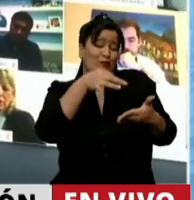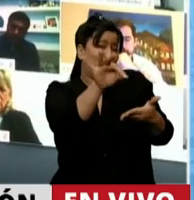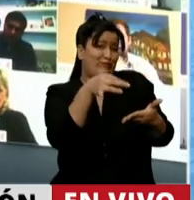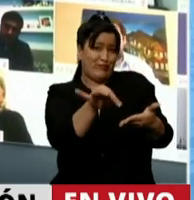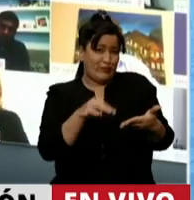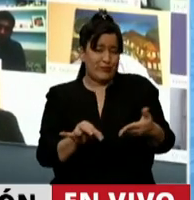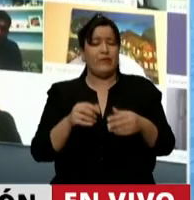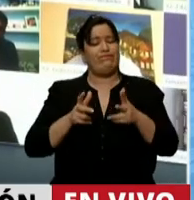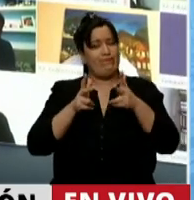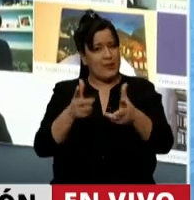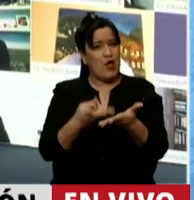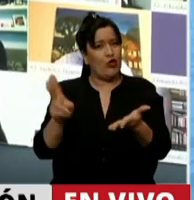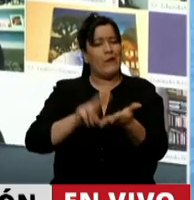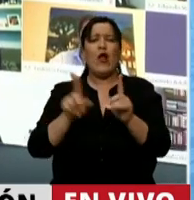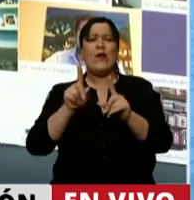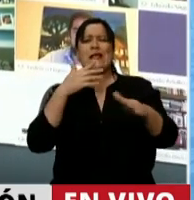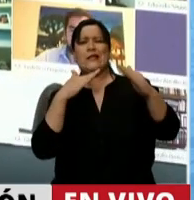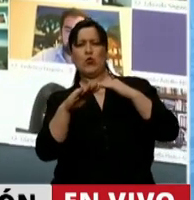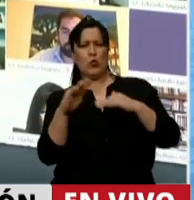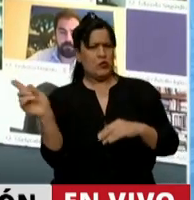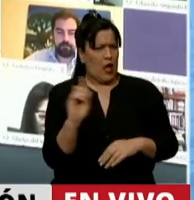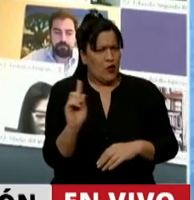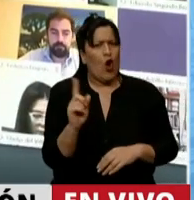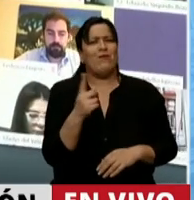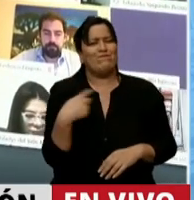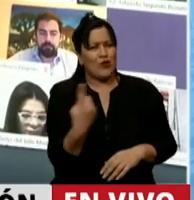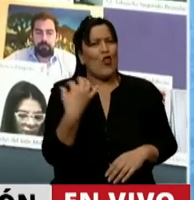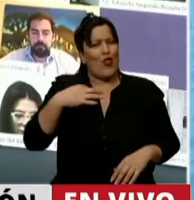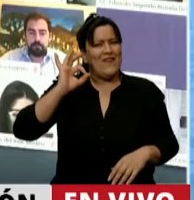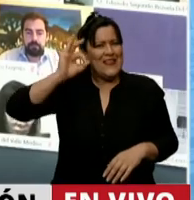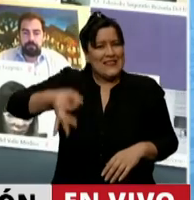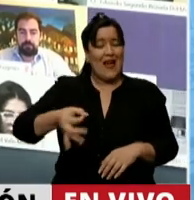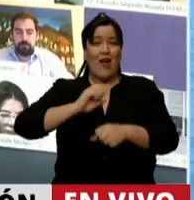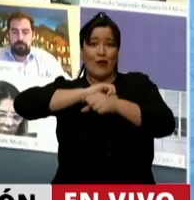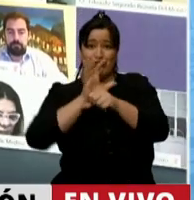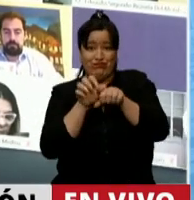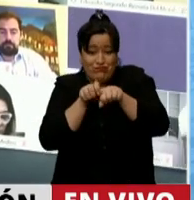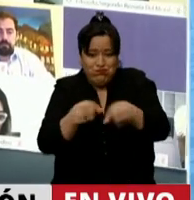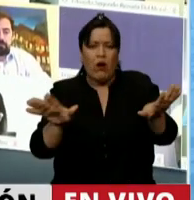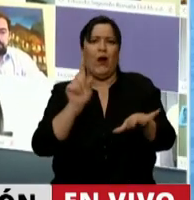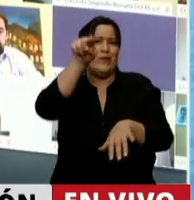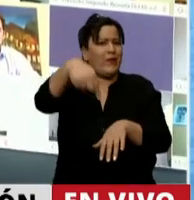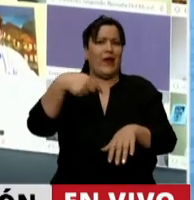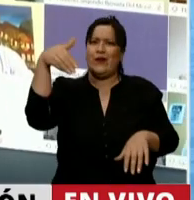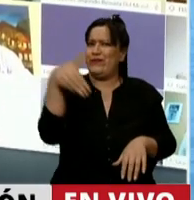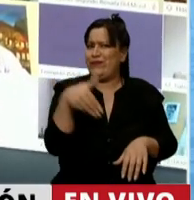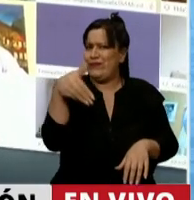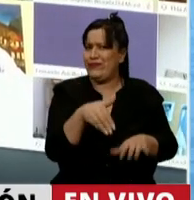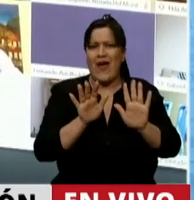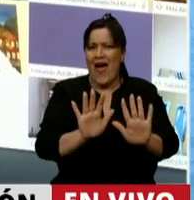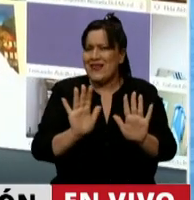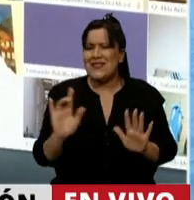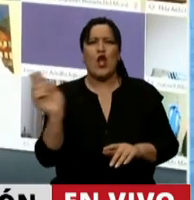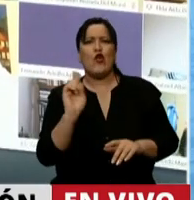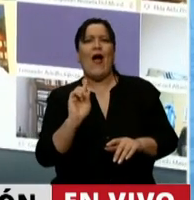Naturalmente, vuelvo a insistir, no es como excusa, pero siempre tengamos en cuenta que la pandemia ralentiza cualquiera de este tipo de procedimientos, y no tiene que